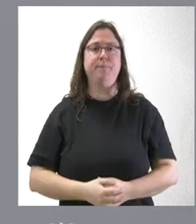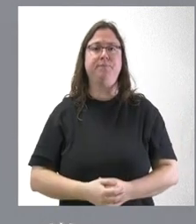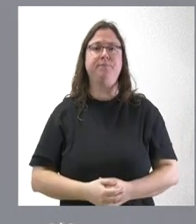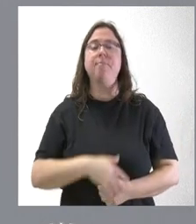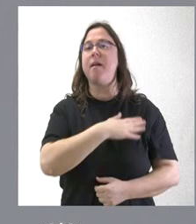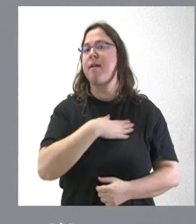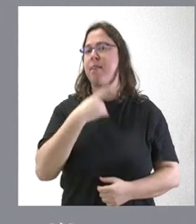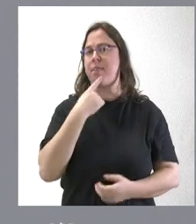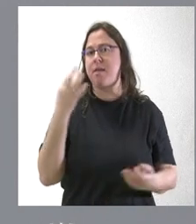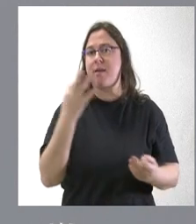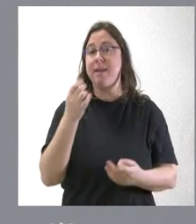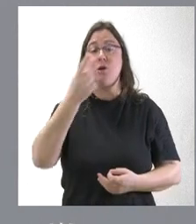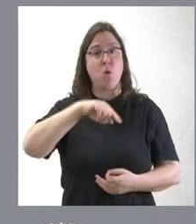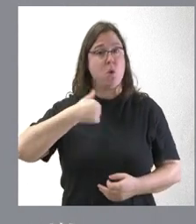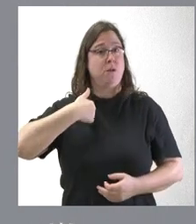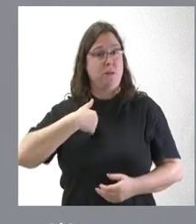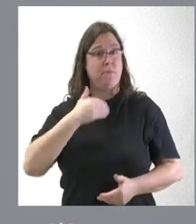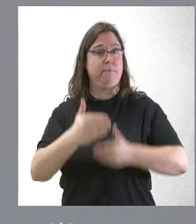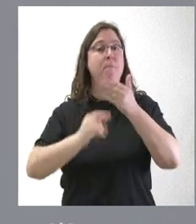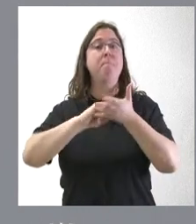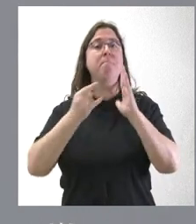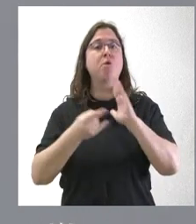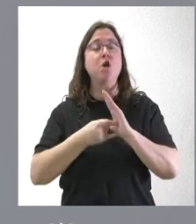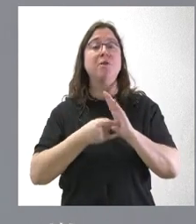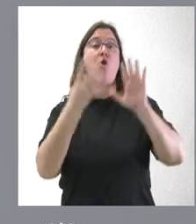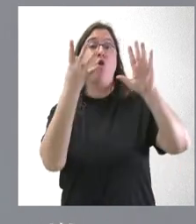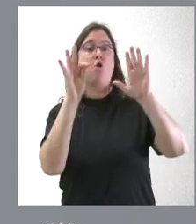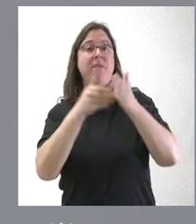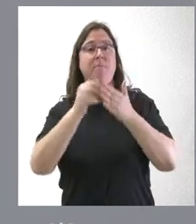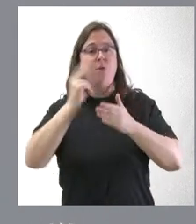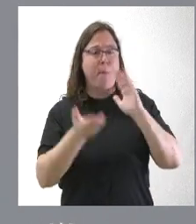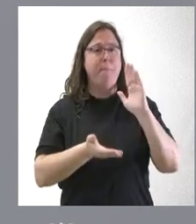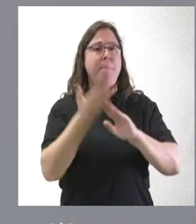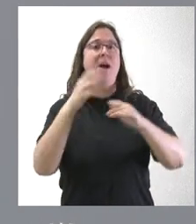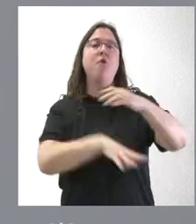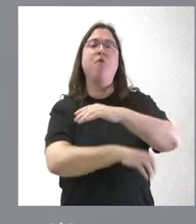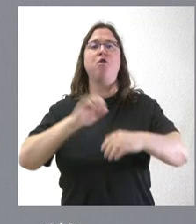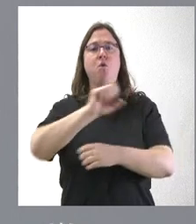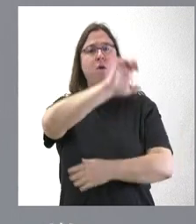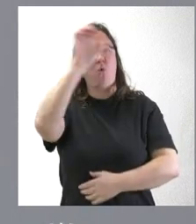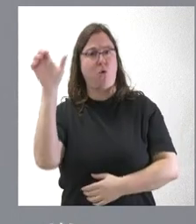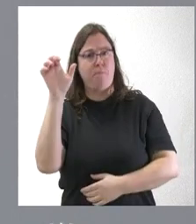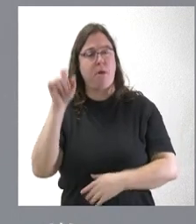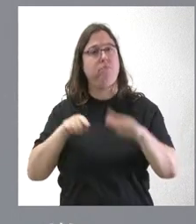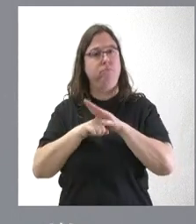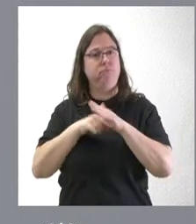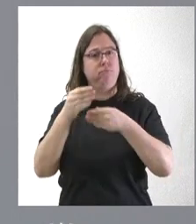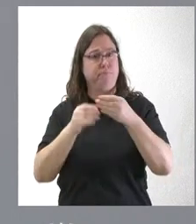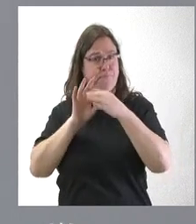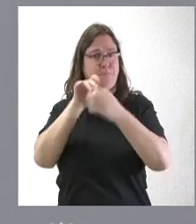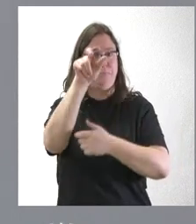queremos decir con esto? Tenemos en marcha un proyecto de más de 90 millones de euros de inversión con fondos europeos que venimos gestionando en esta materia.